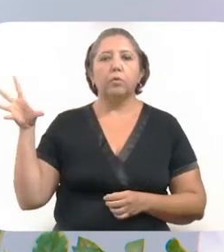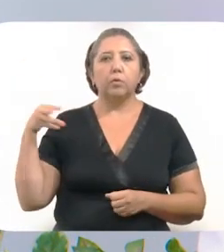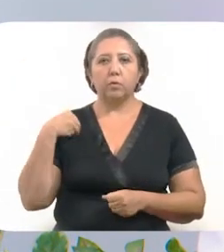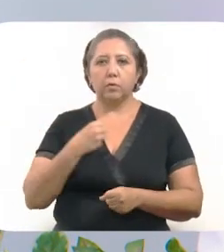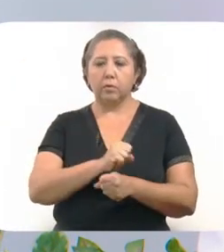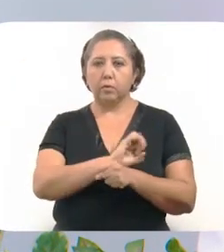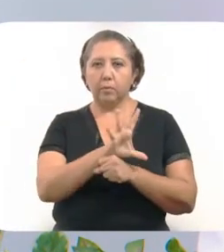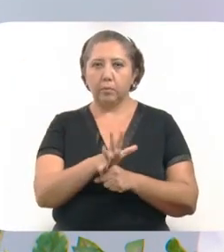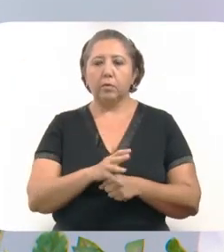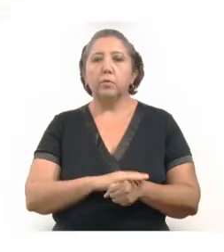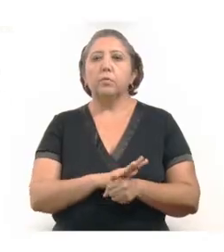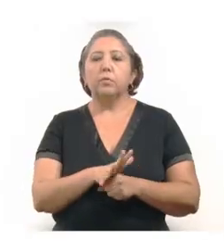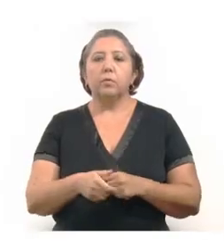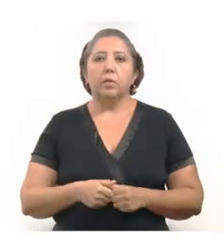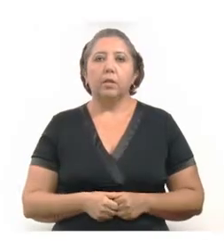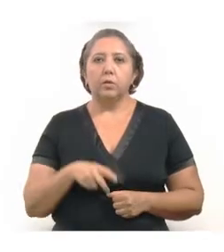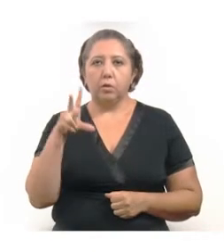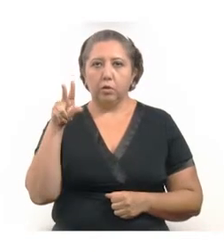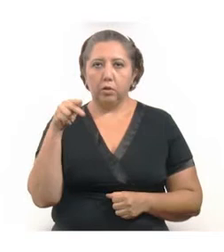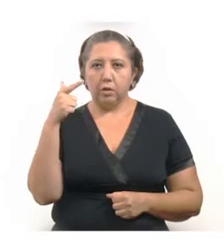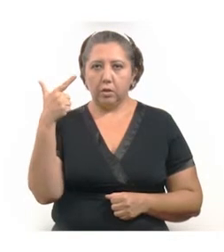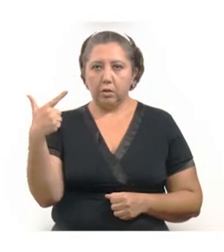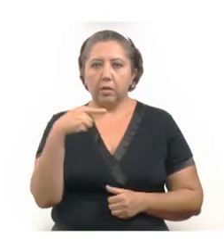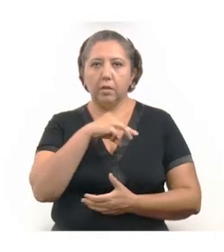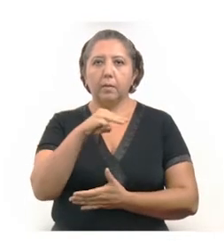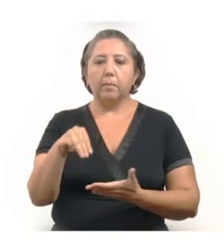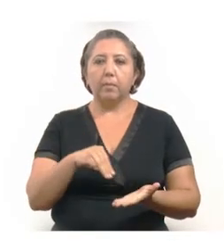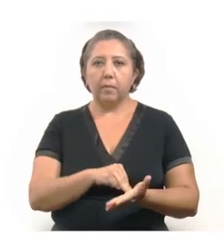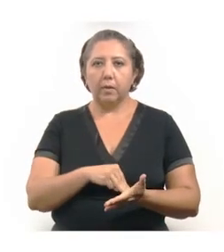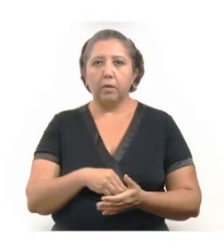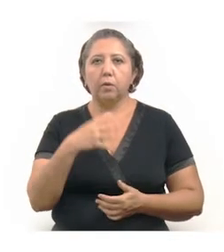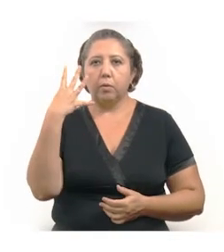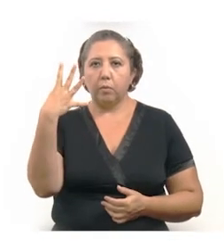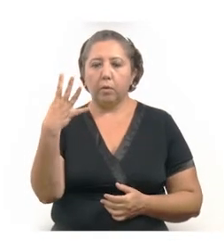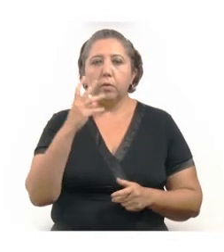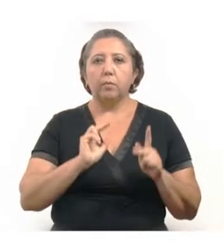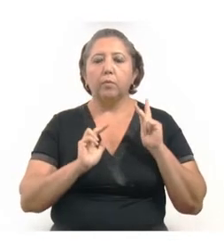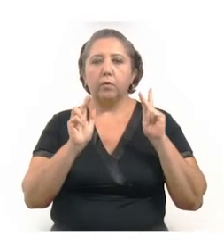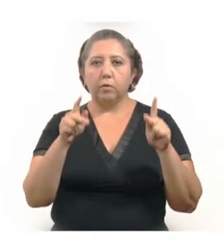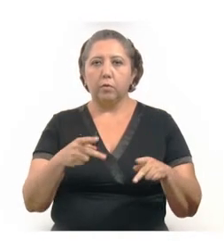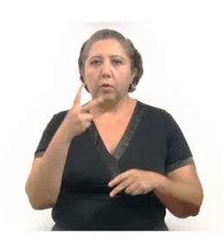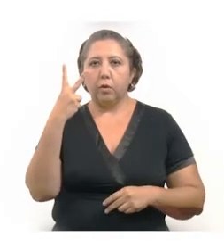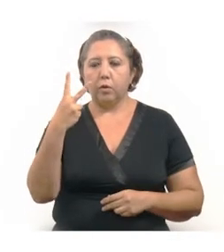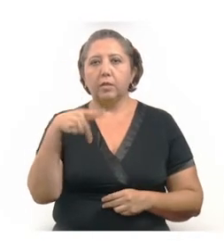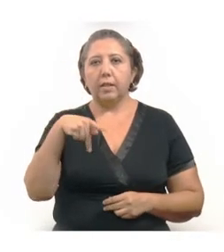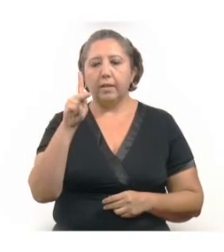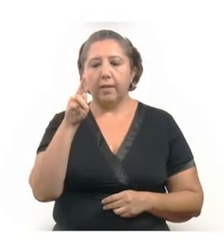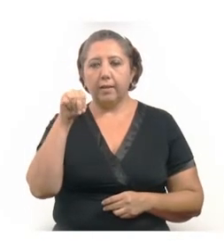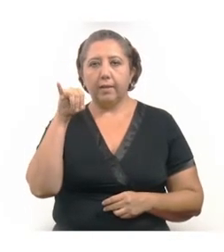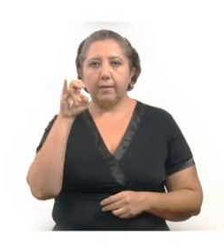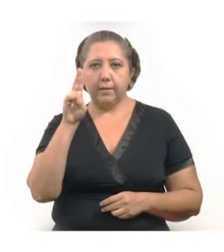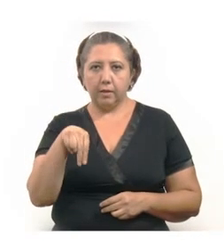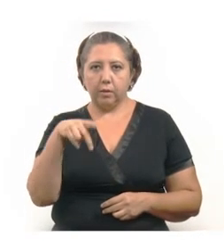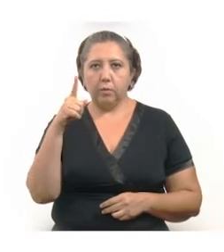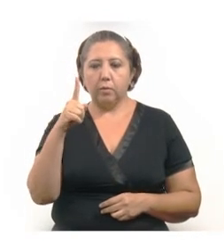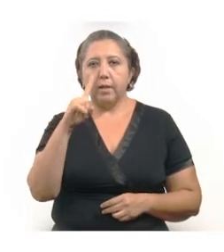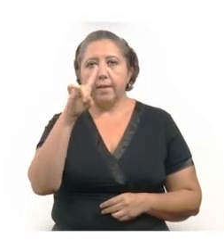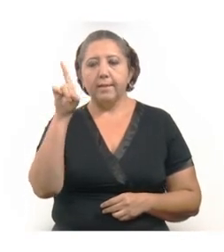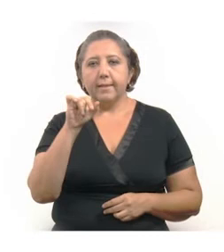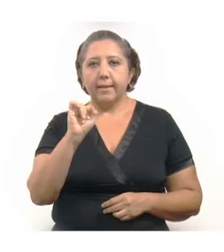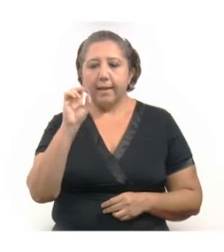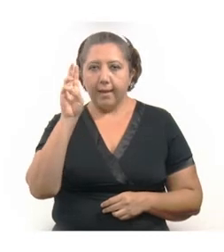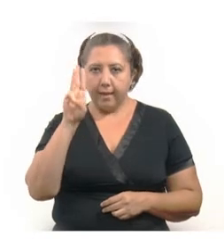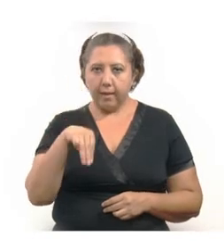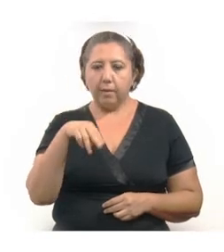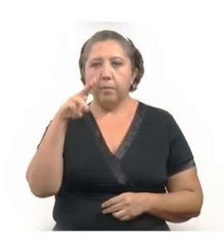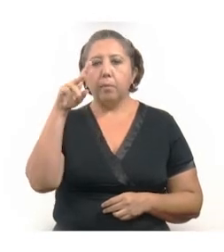de coronavirus, de los cuales 87 son en Mérida, 4 en Progreso, 2 en Canacín y 1 en Silam de Bravo,